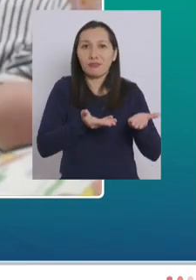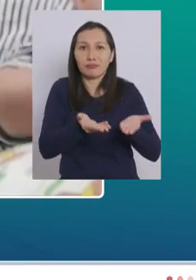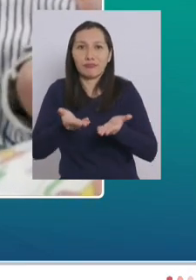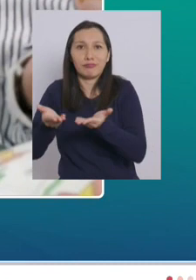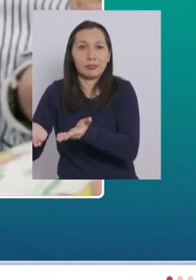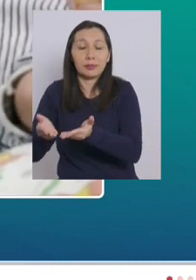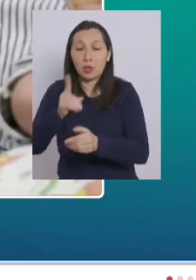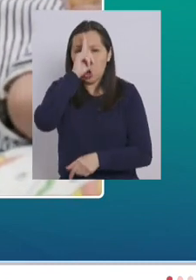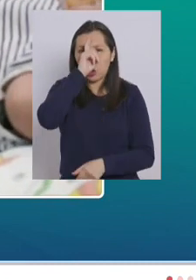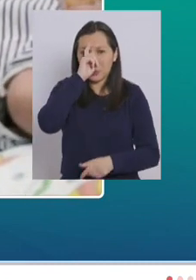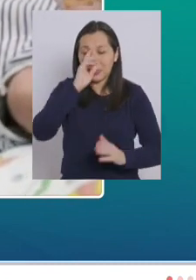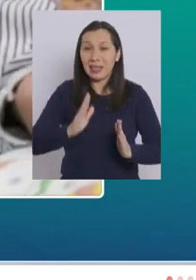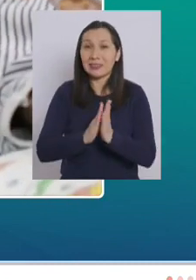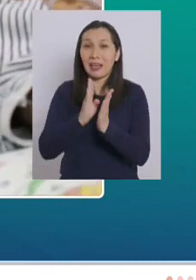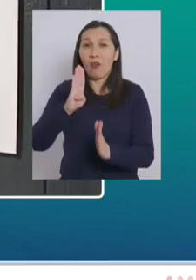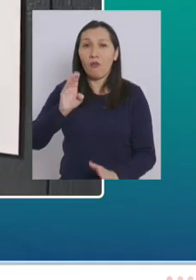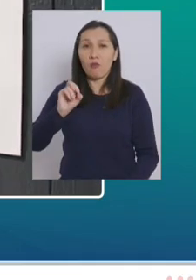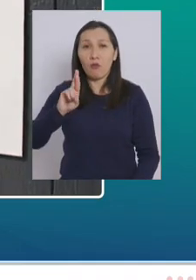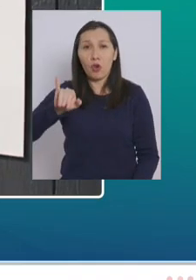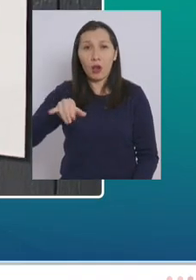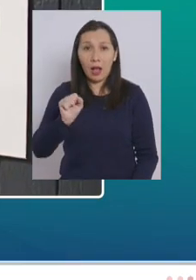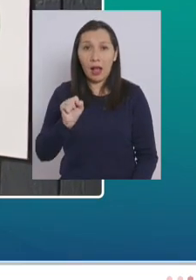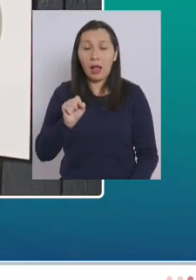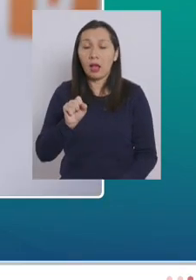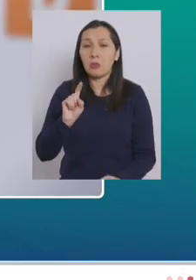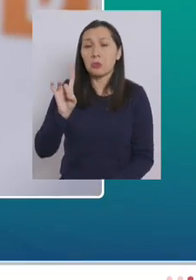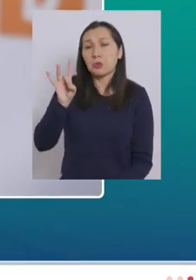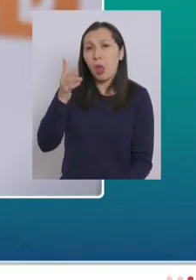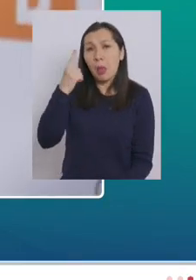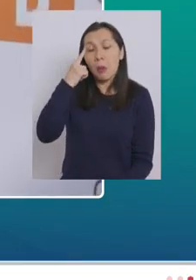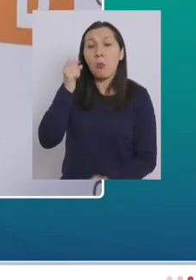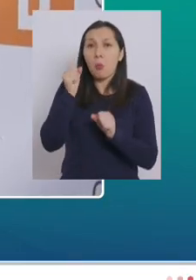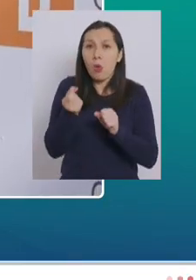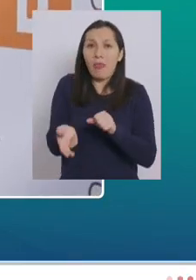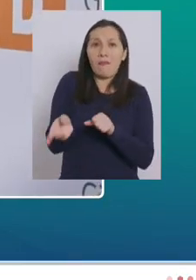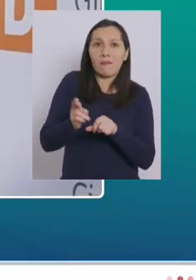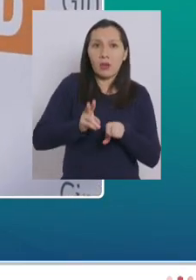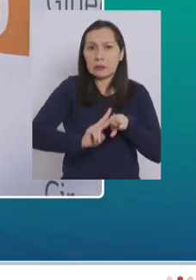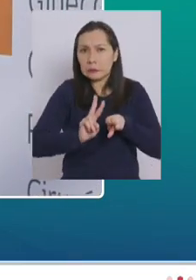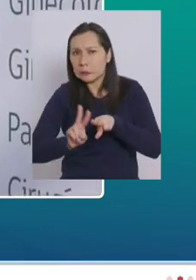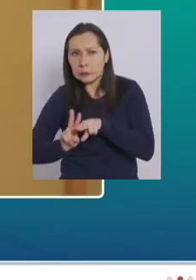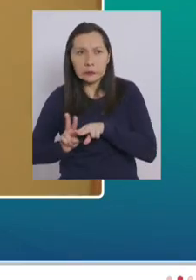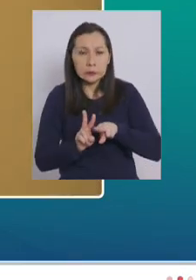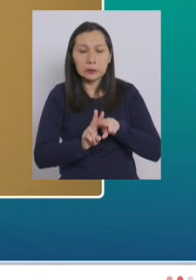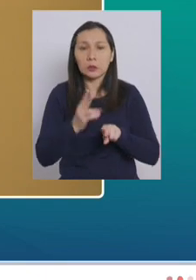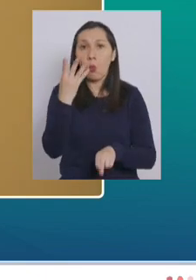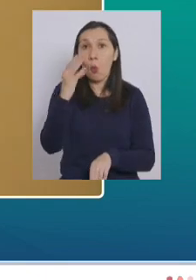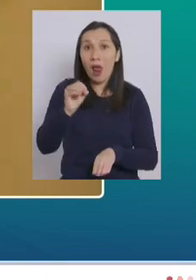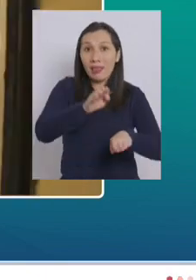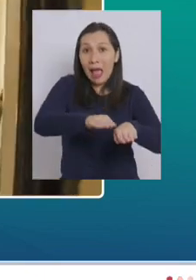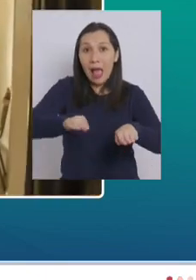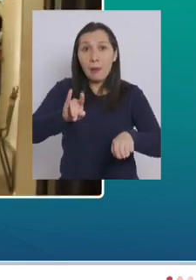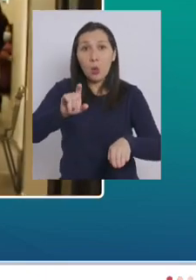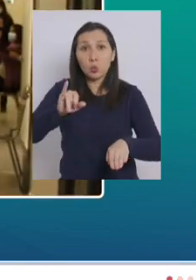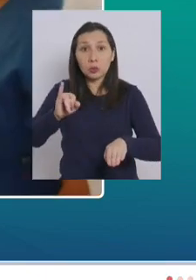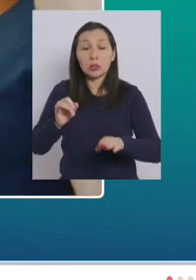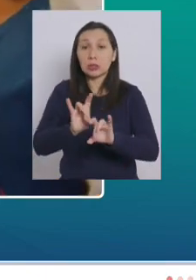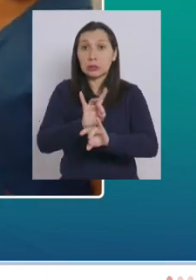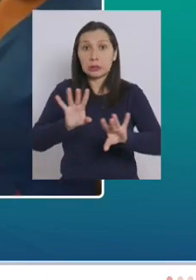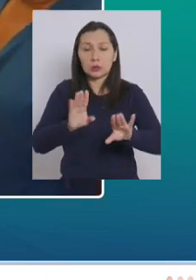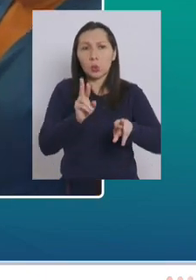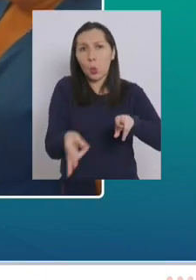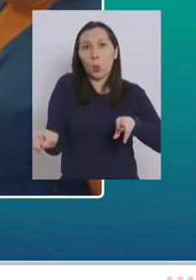El Hospital San Borja no sólo ha sido capaz de reponer las 40 camas críticas que tenía,